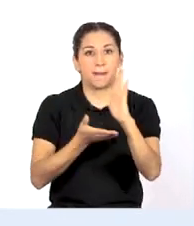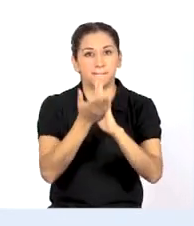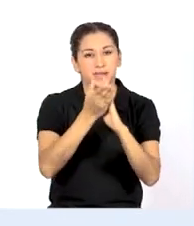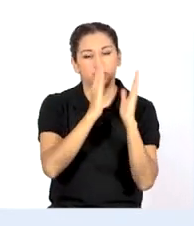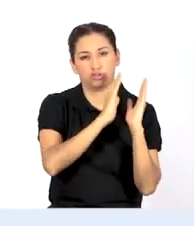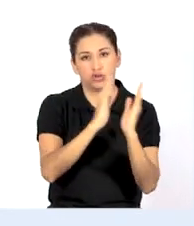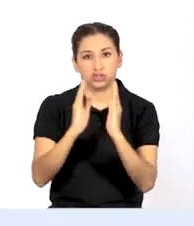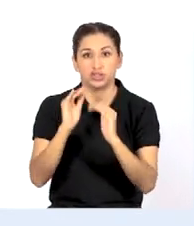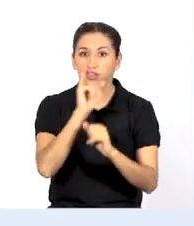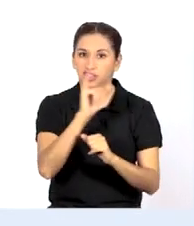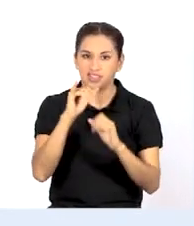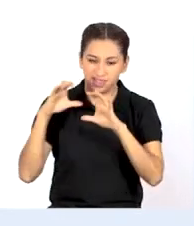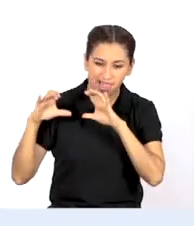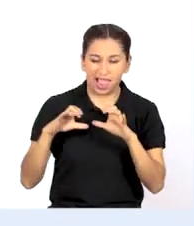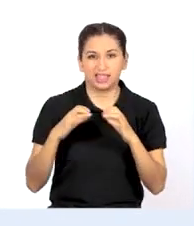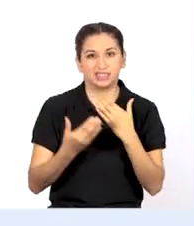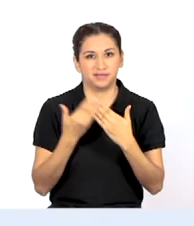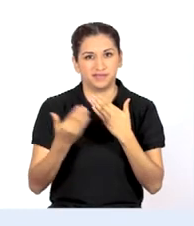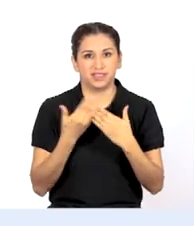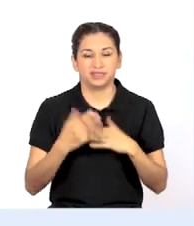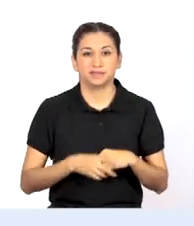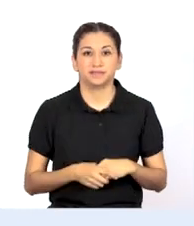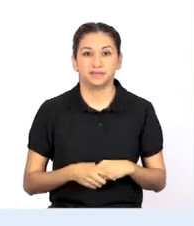sea más ordenado y realizable.